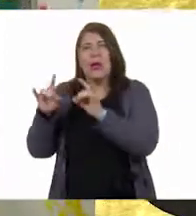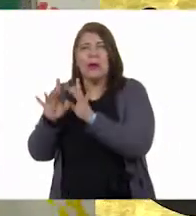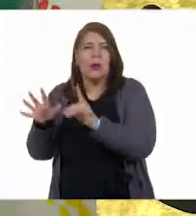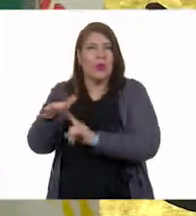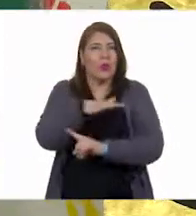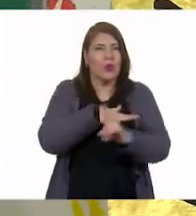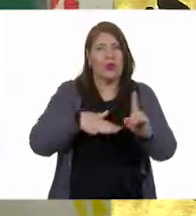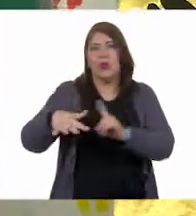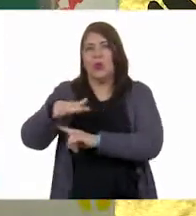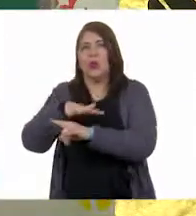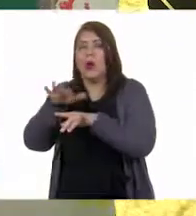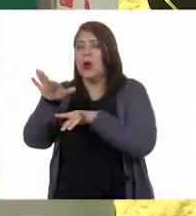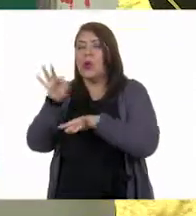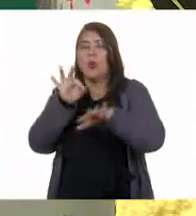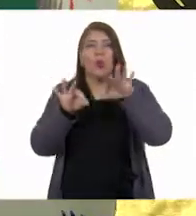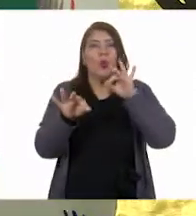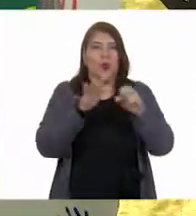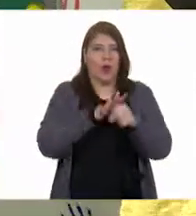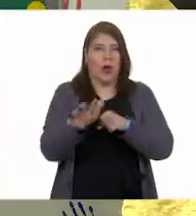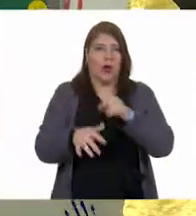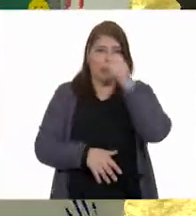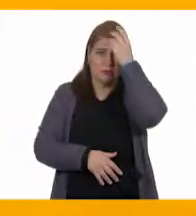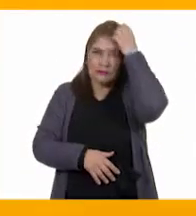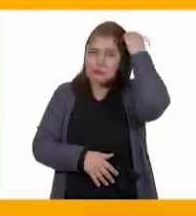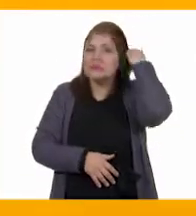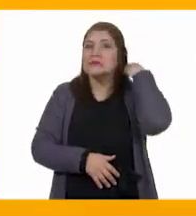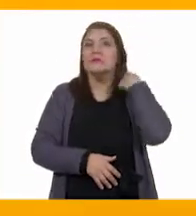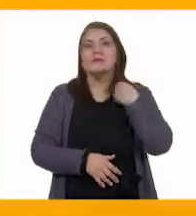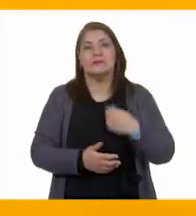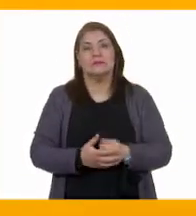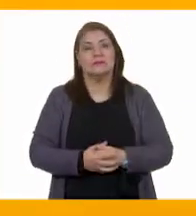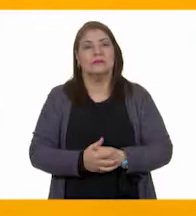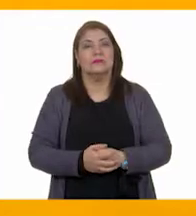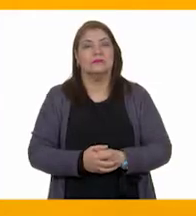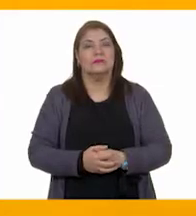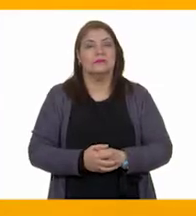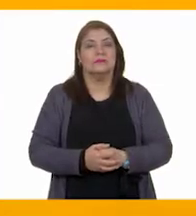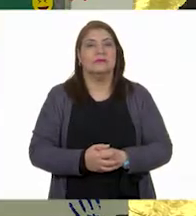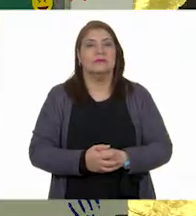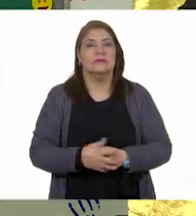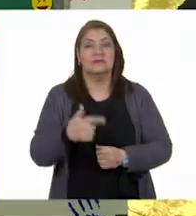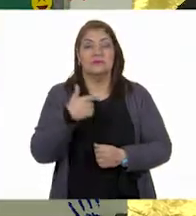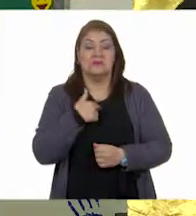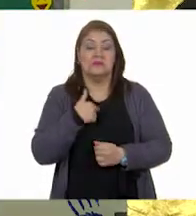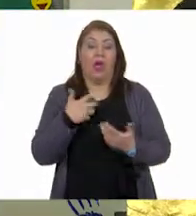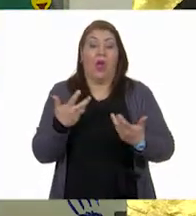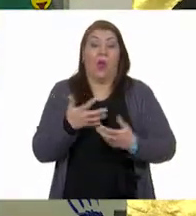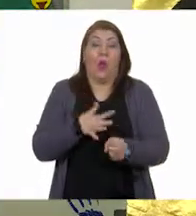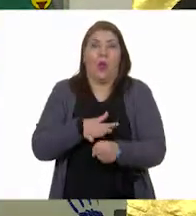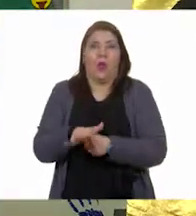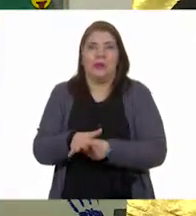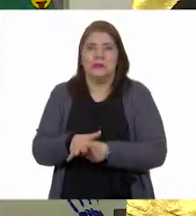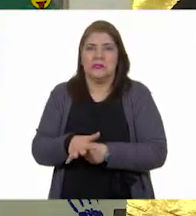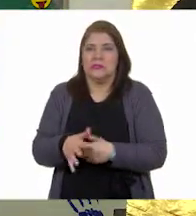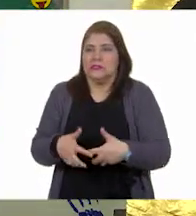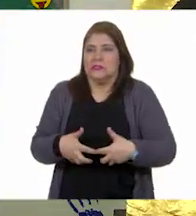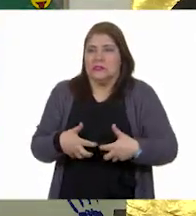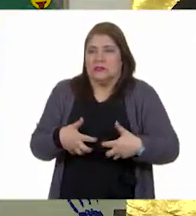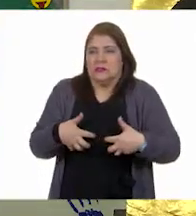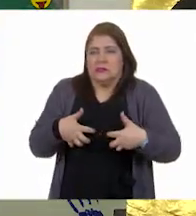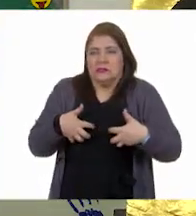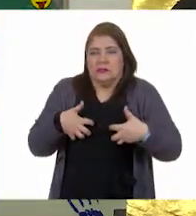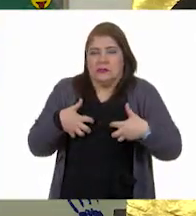elegir alguna de ellas. Lo primero que yo haría es, me enojo